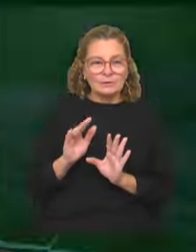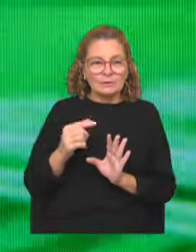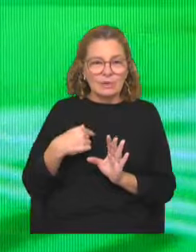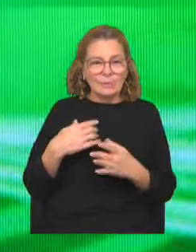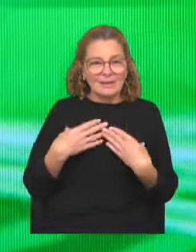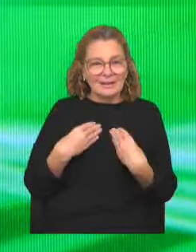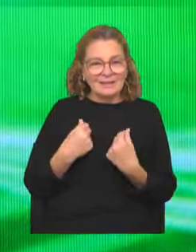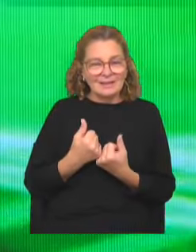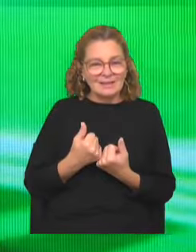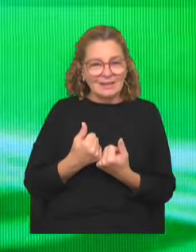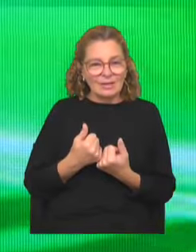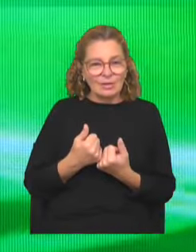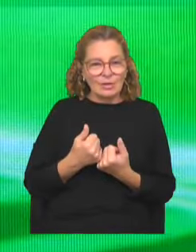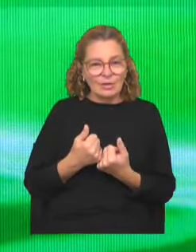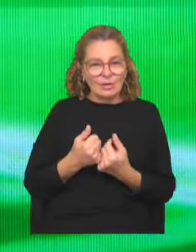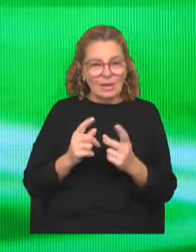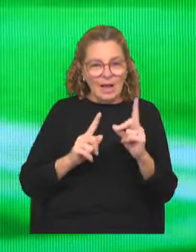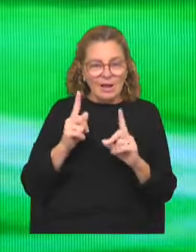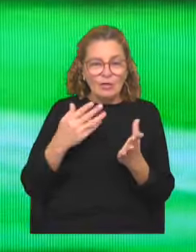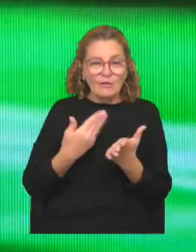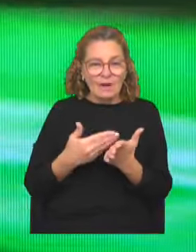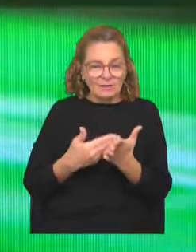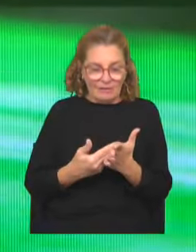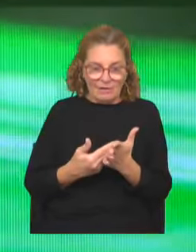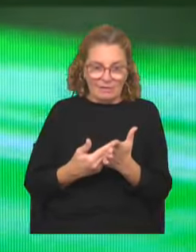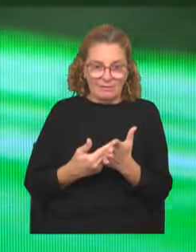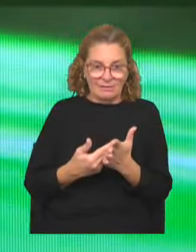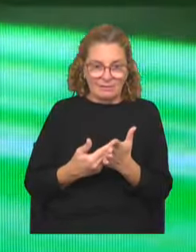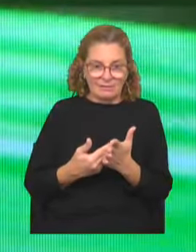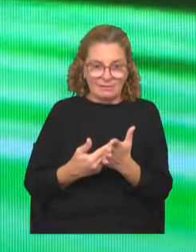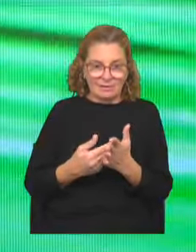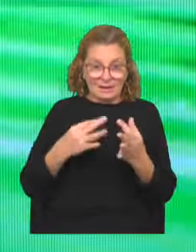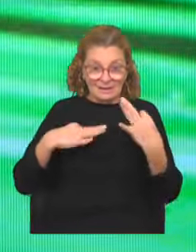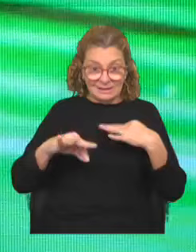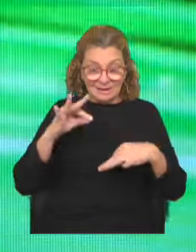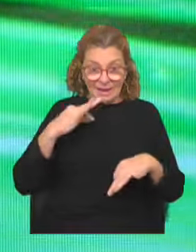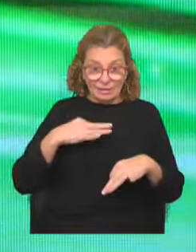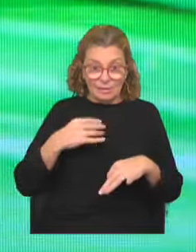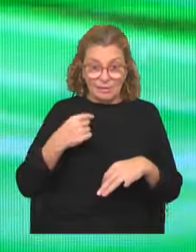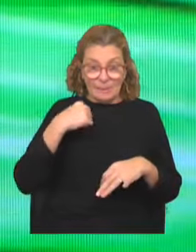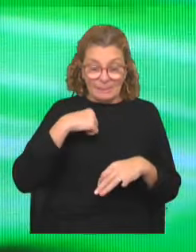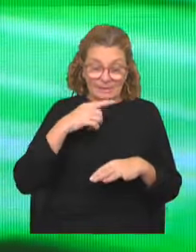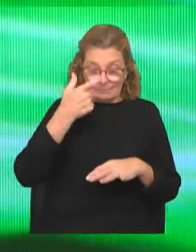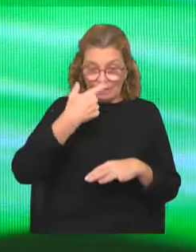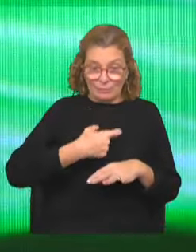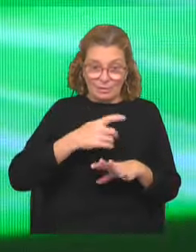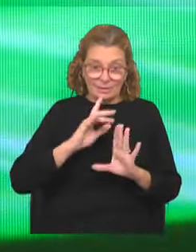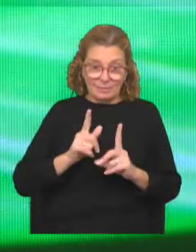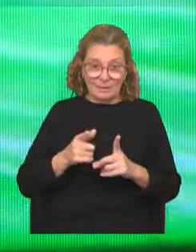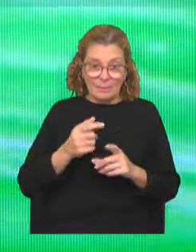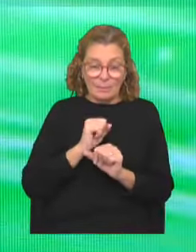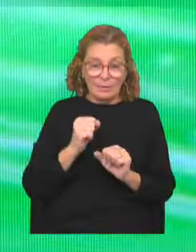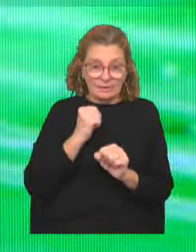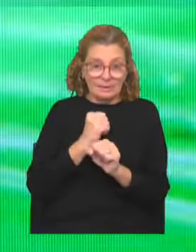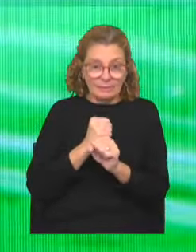sintiendo como algo pendiente. A nivel teatral y sobre todo a nivel personal, ¿no? Bien. De poder